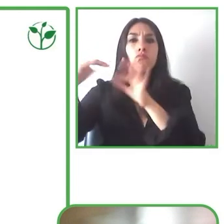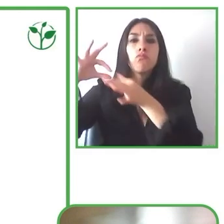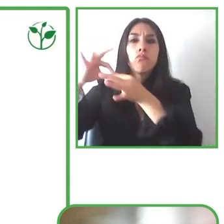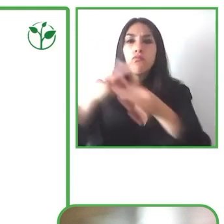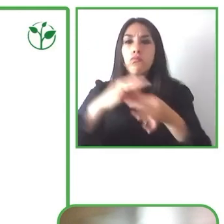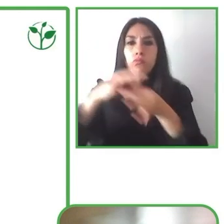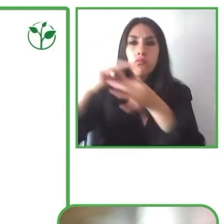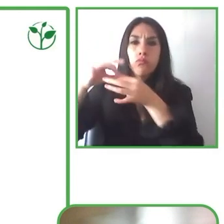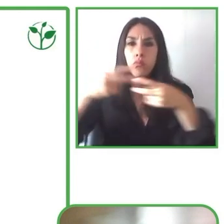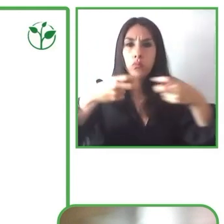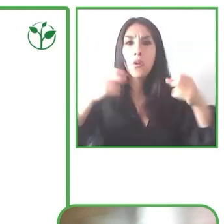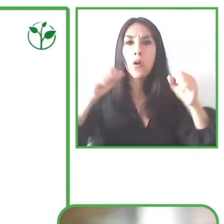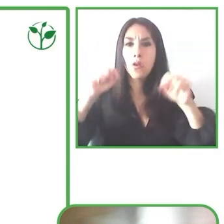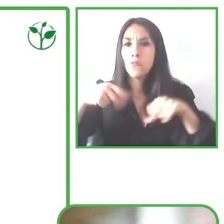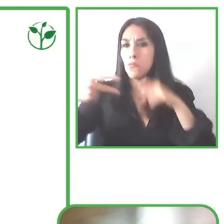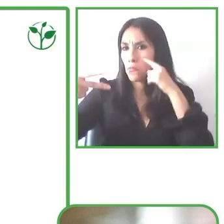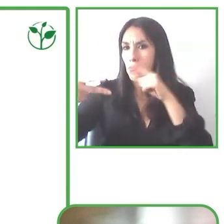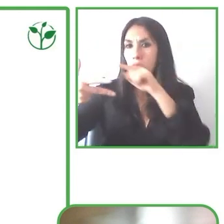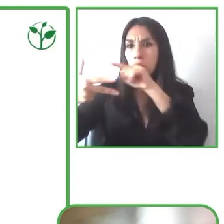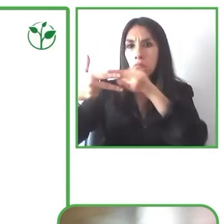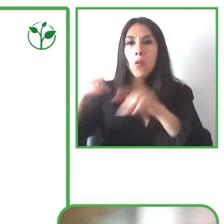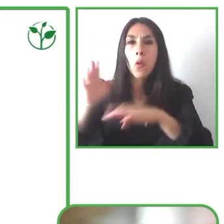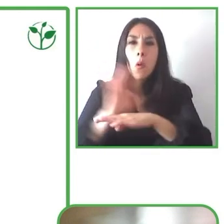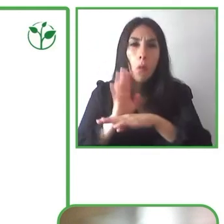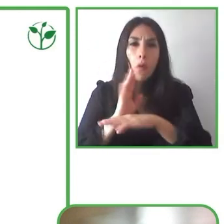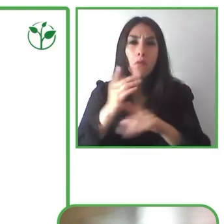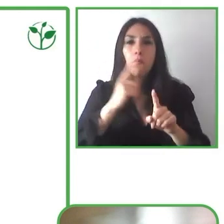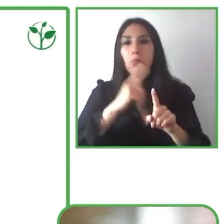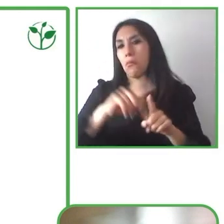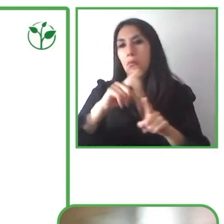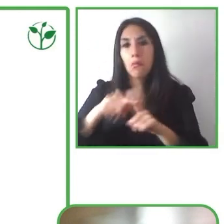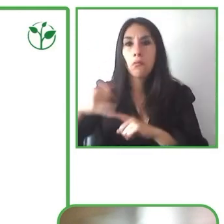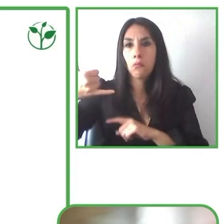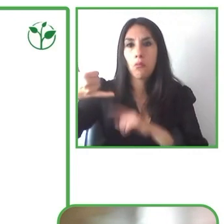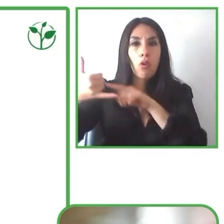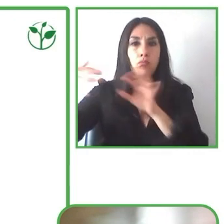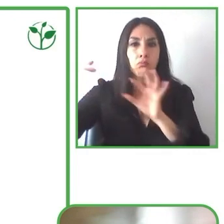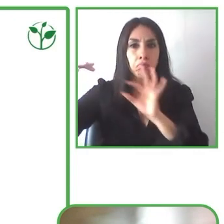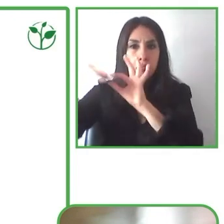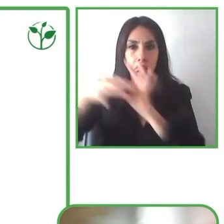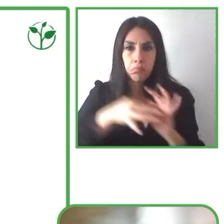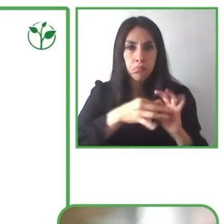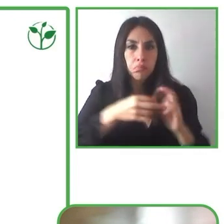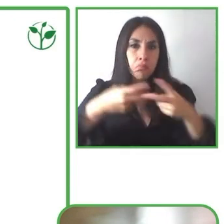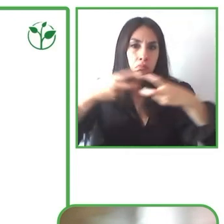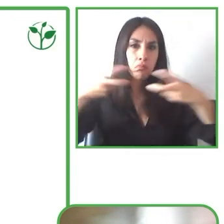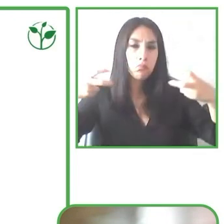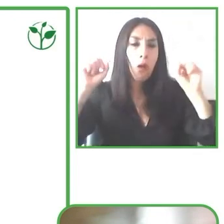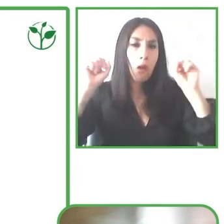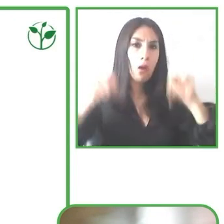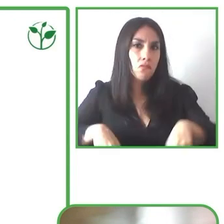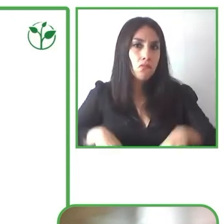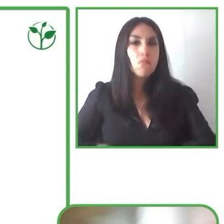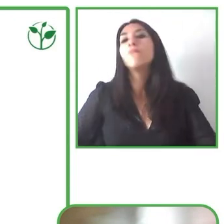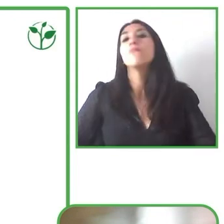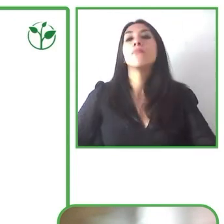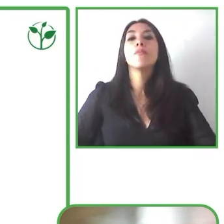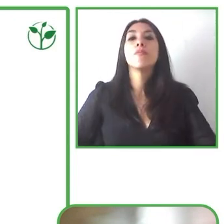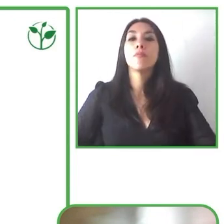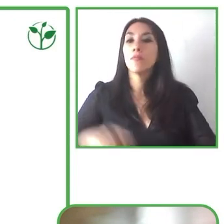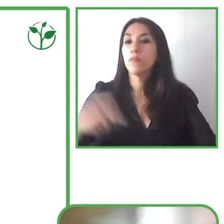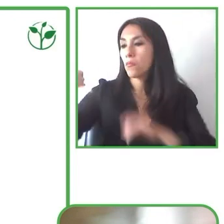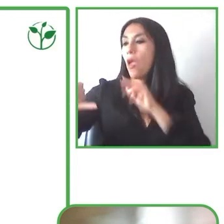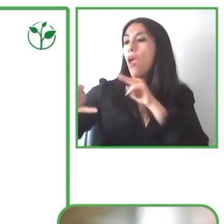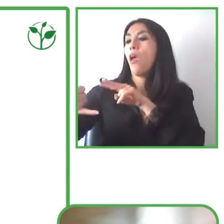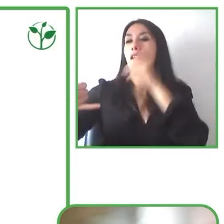audiodescripción se sincronizará con la proyección de la película y podrá verla y disfrutarla igual que el resto de las personas. Y por supuesto,